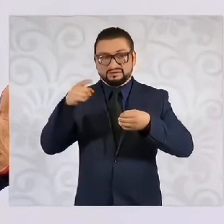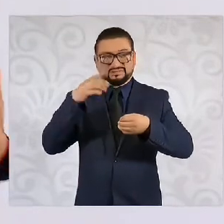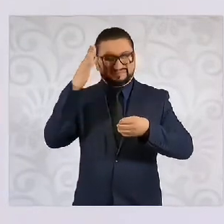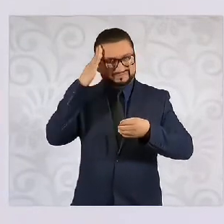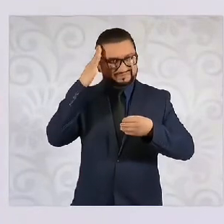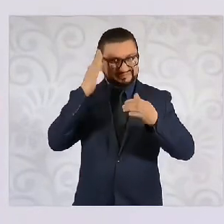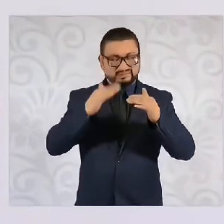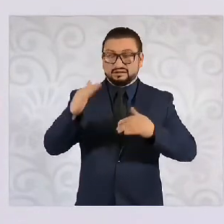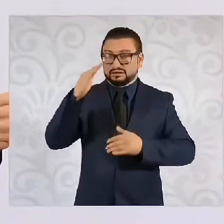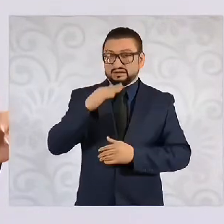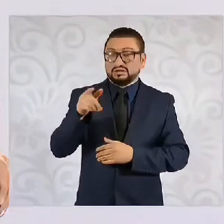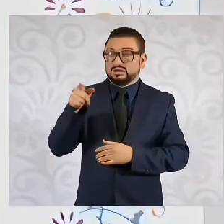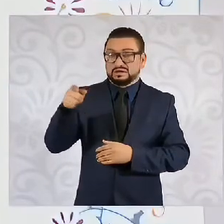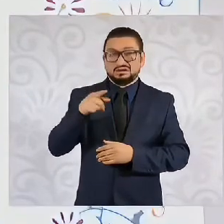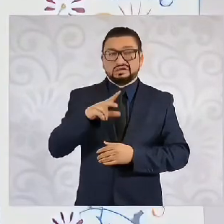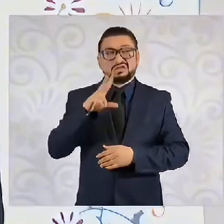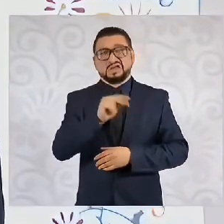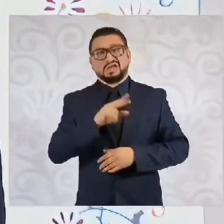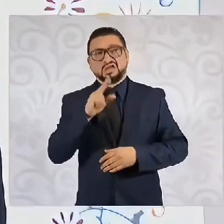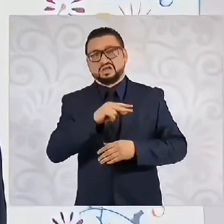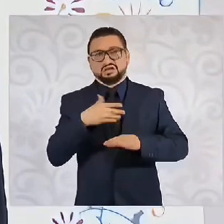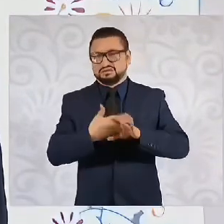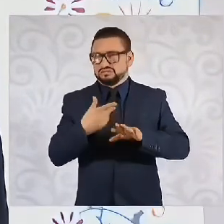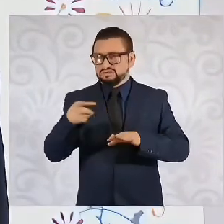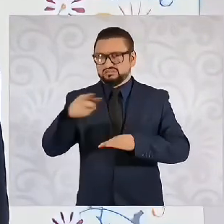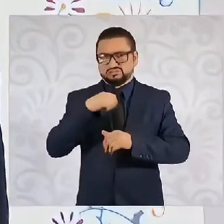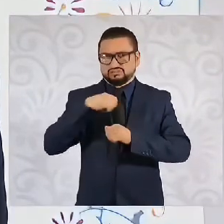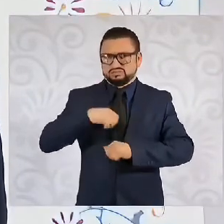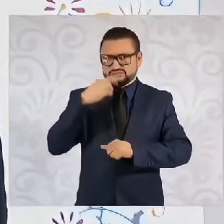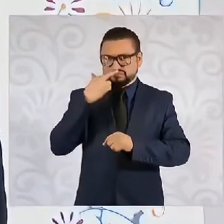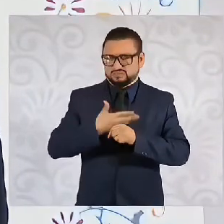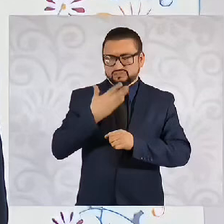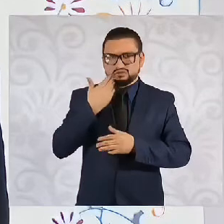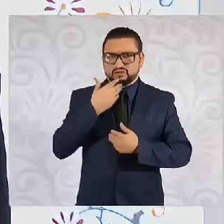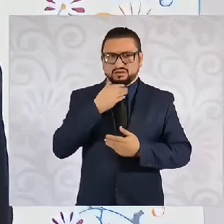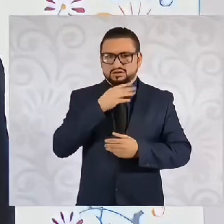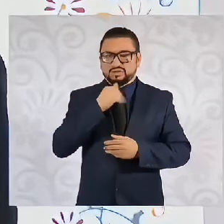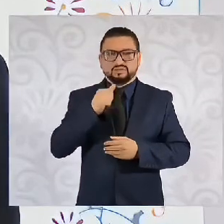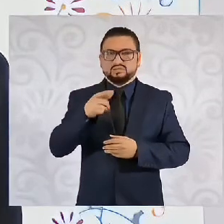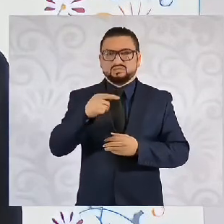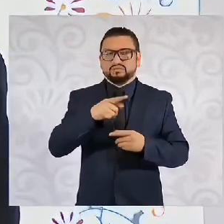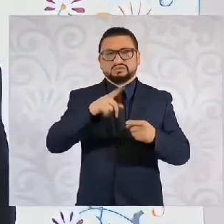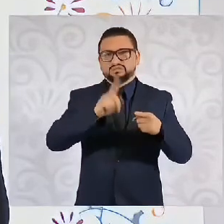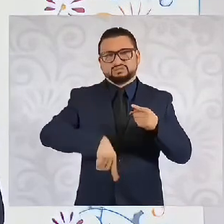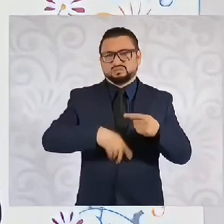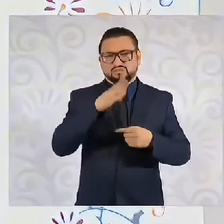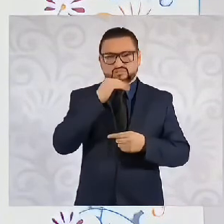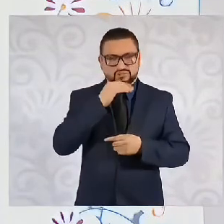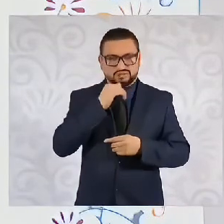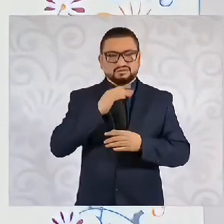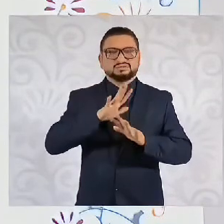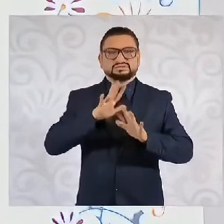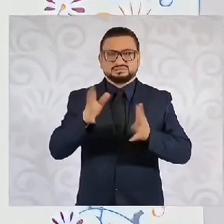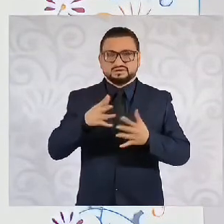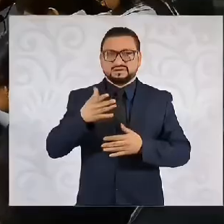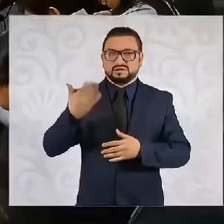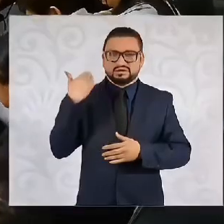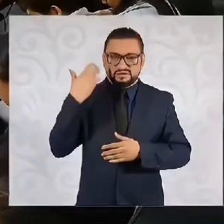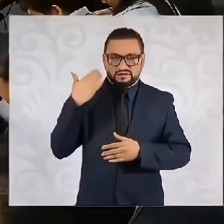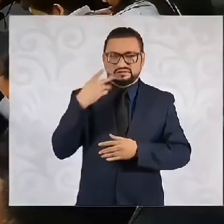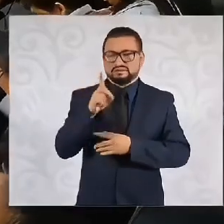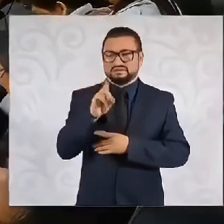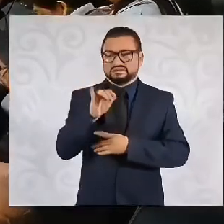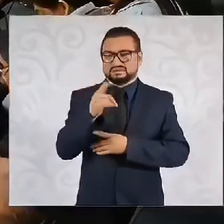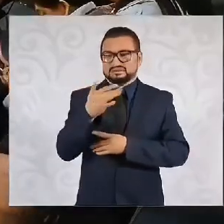no tienen atribuciones para una reforma constitucional. Ya lo dijo el propio Diego